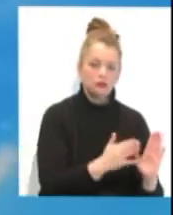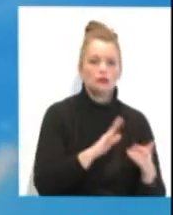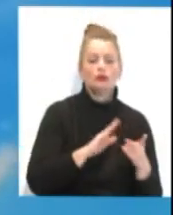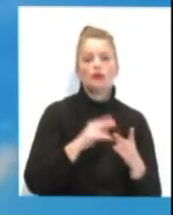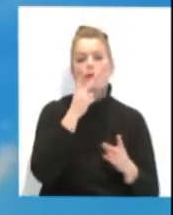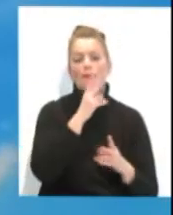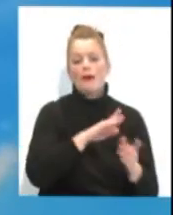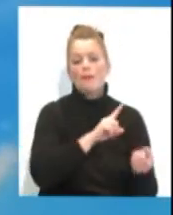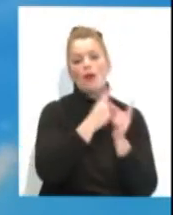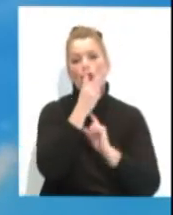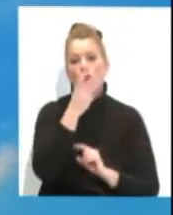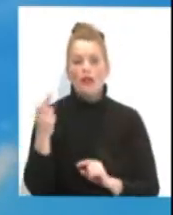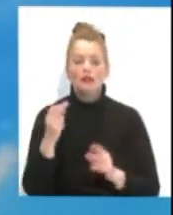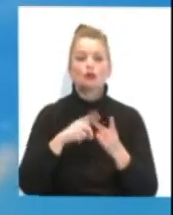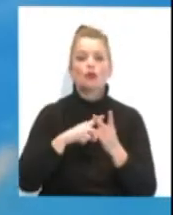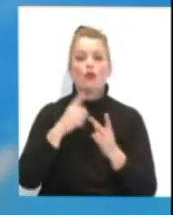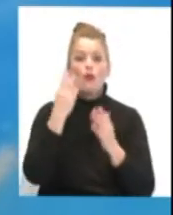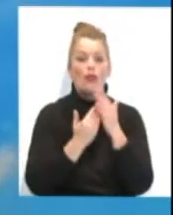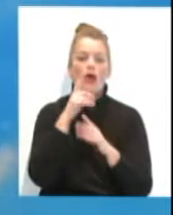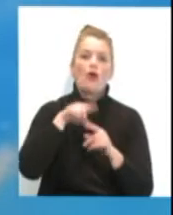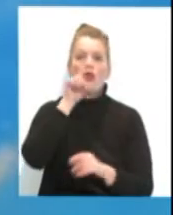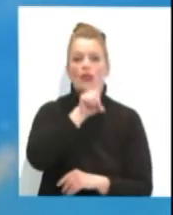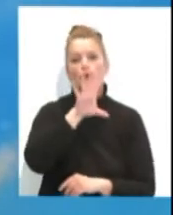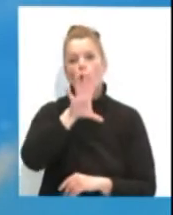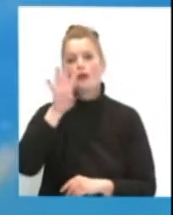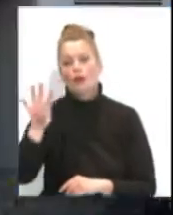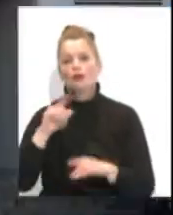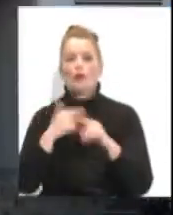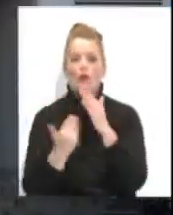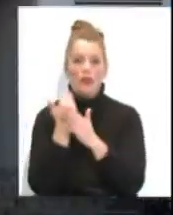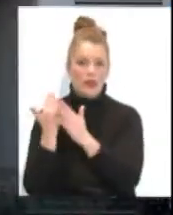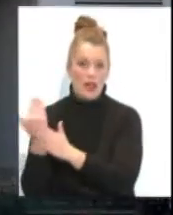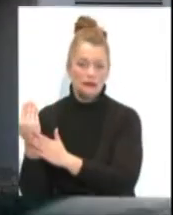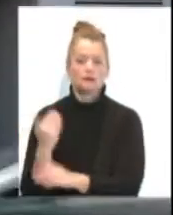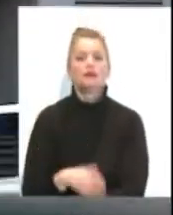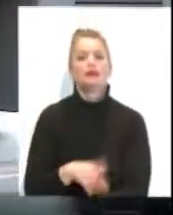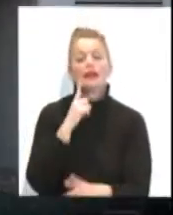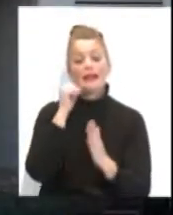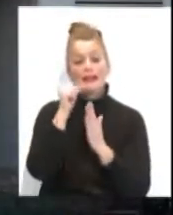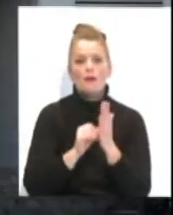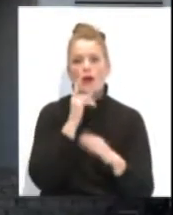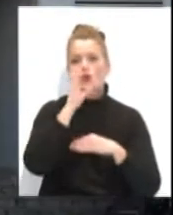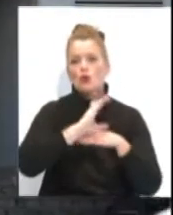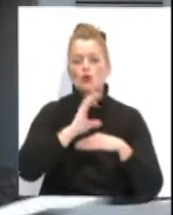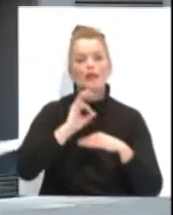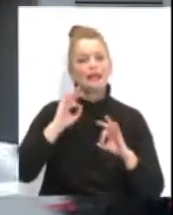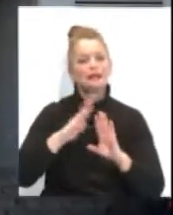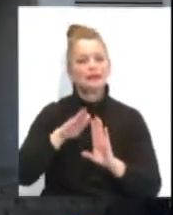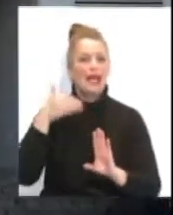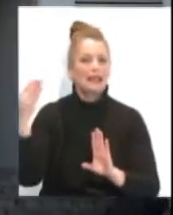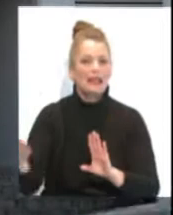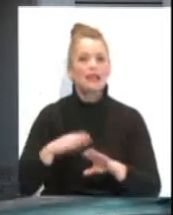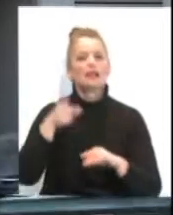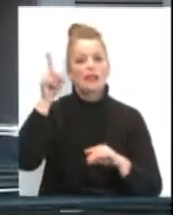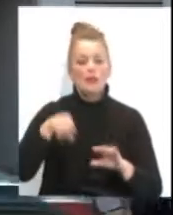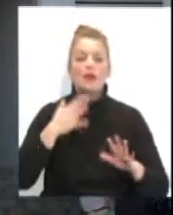días a 154 días. En la provincia, el tiempo de espera en consultas externas también ha bajado